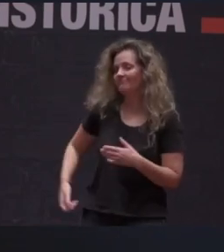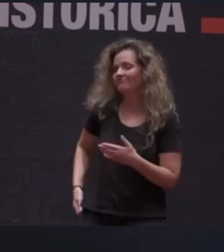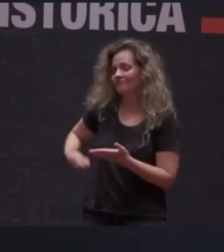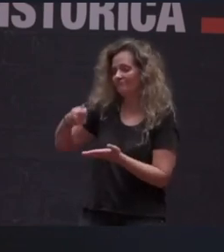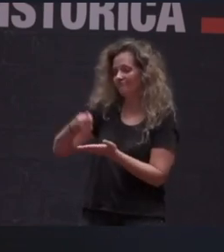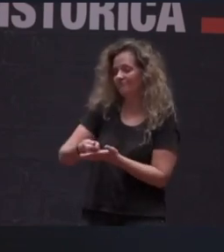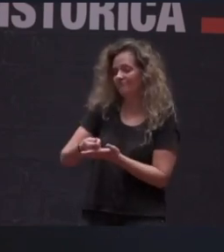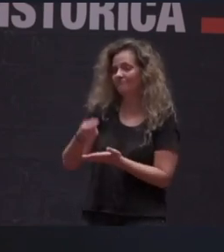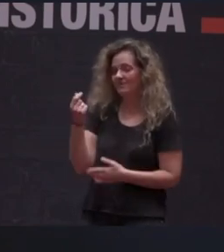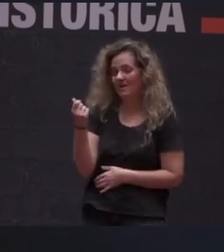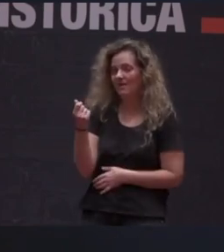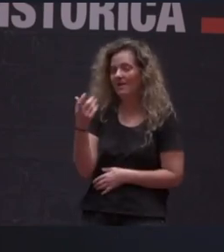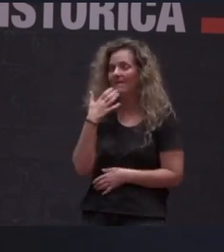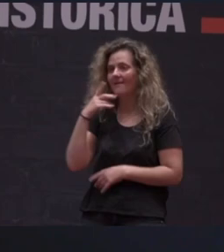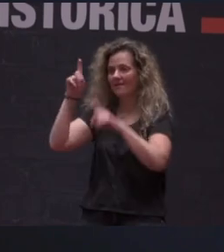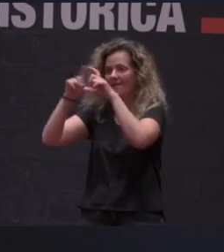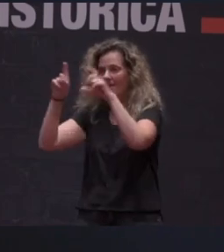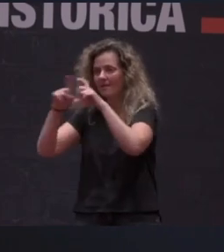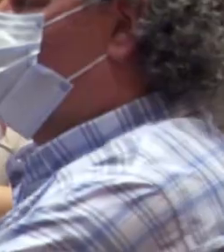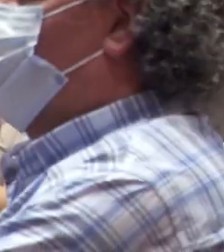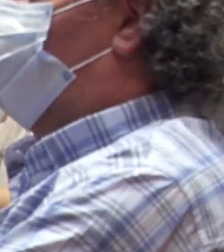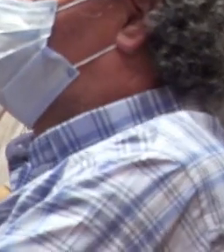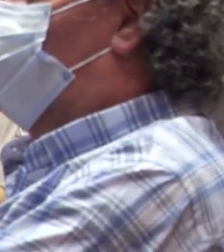insisto, empresas con dinero de sangre.